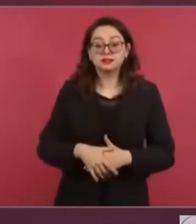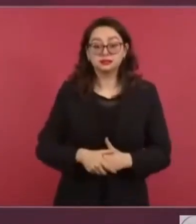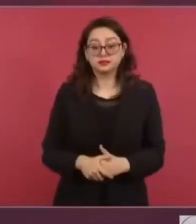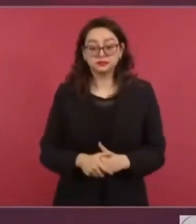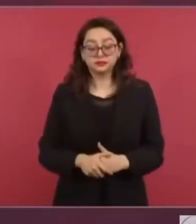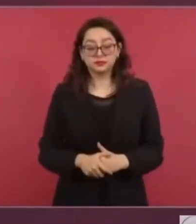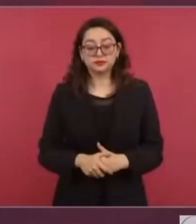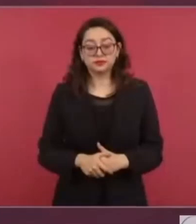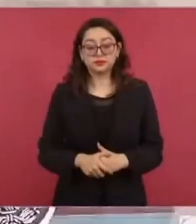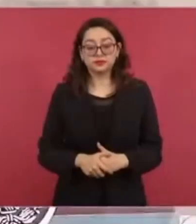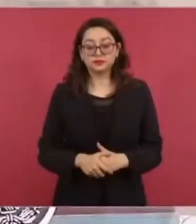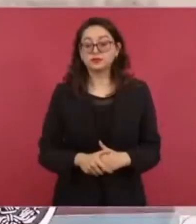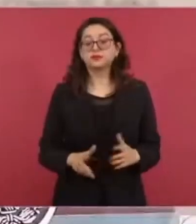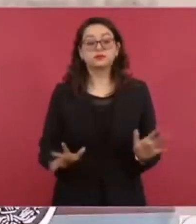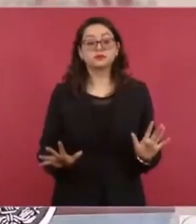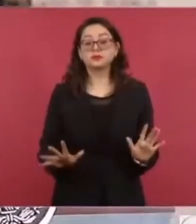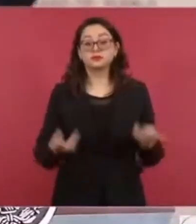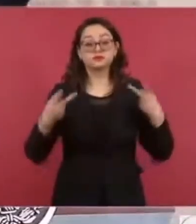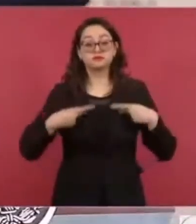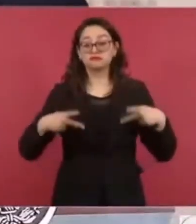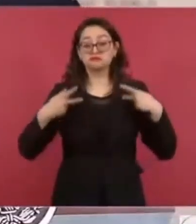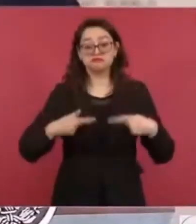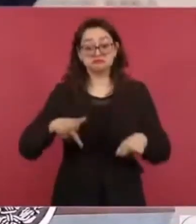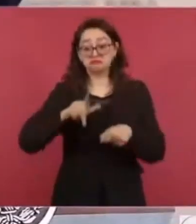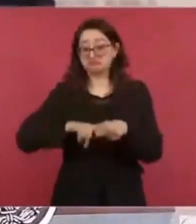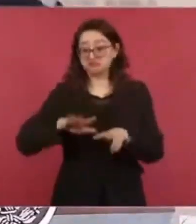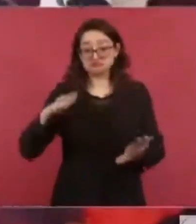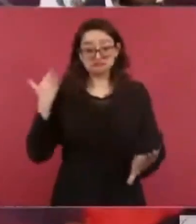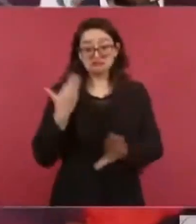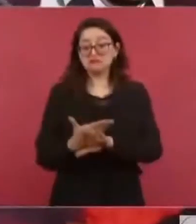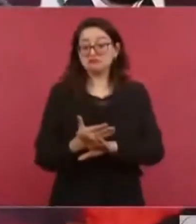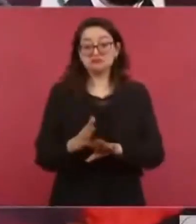Y no es un asunto personal. No, no, no, es que ya no hay.